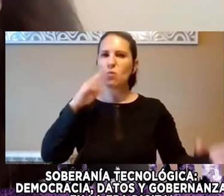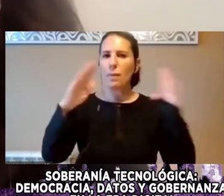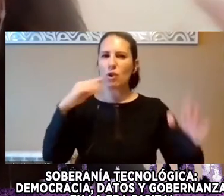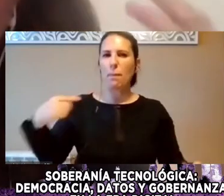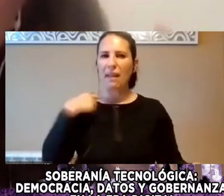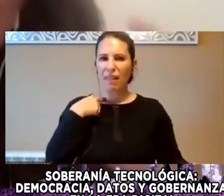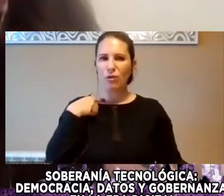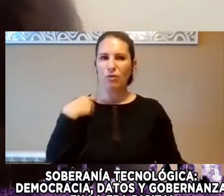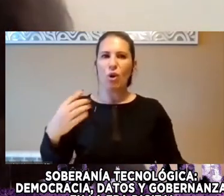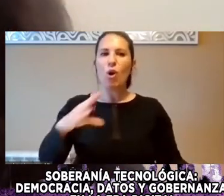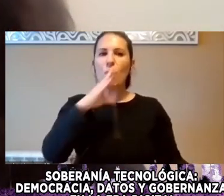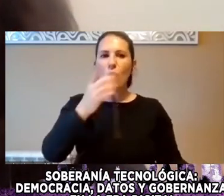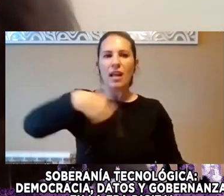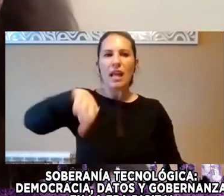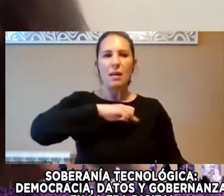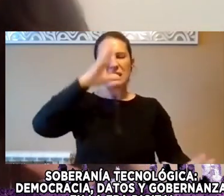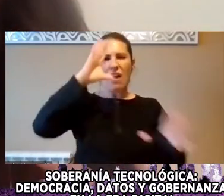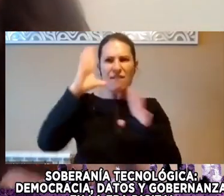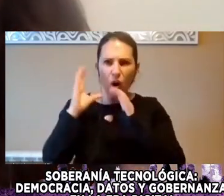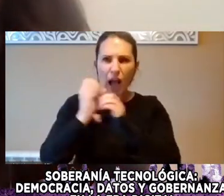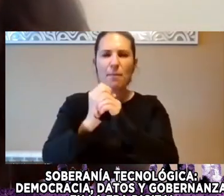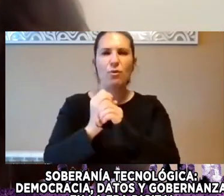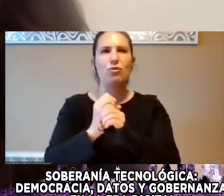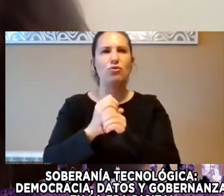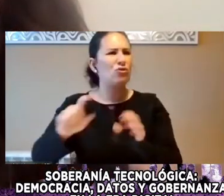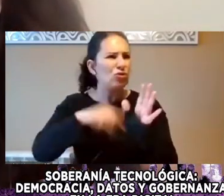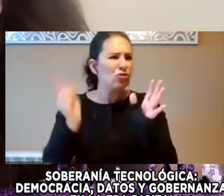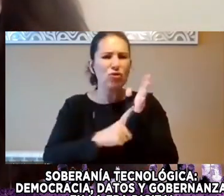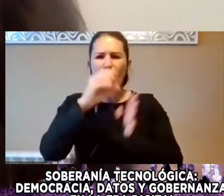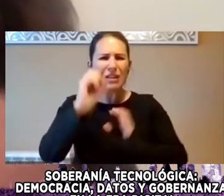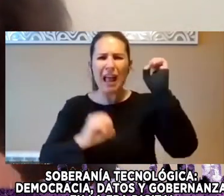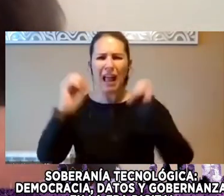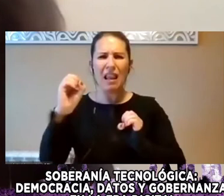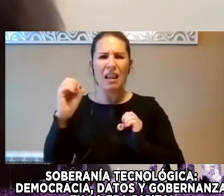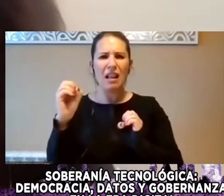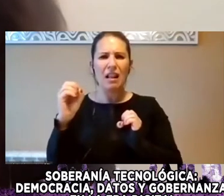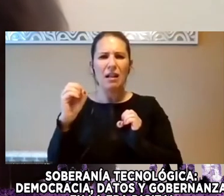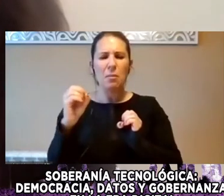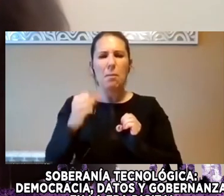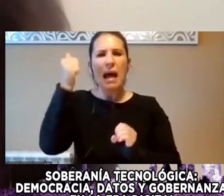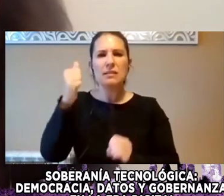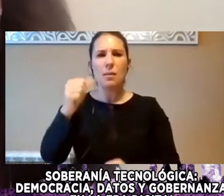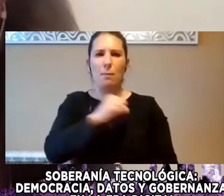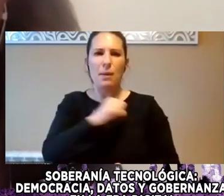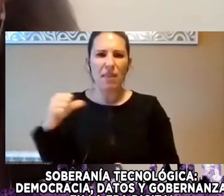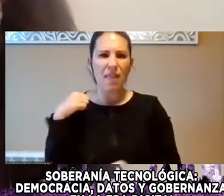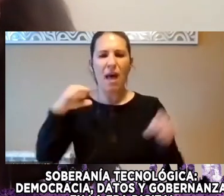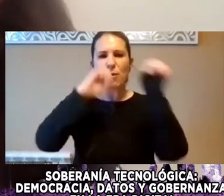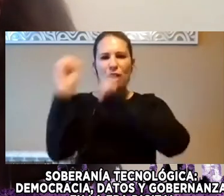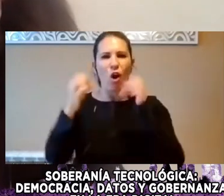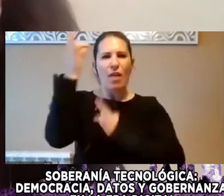Enfocamos Totalmente Totalmente Hacia Privacidad Y protección De datos Personales